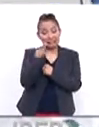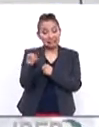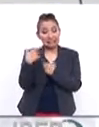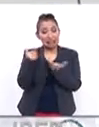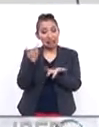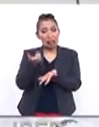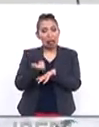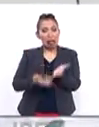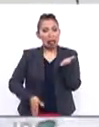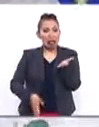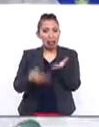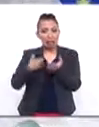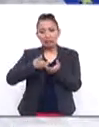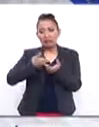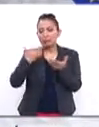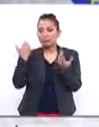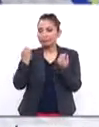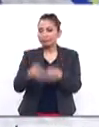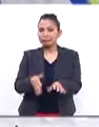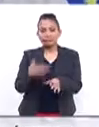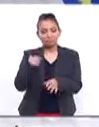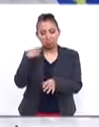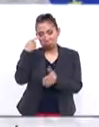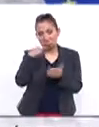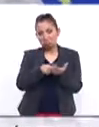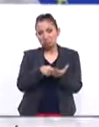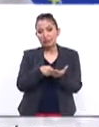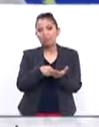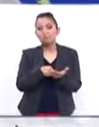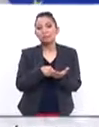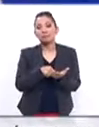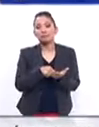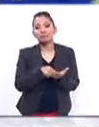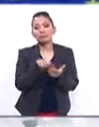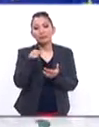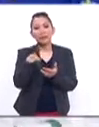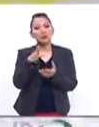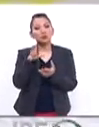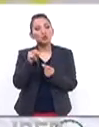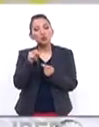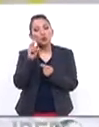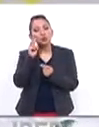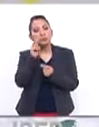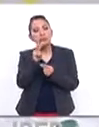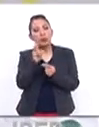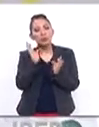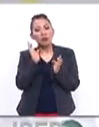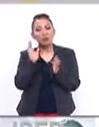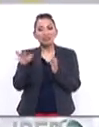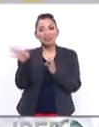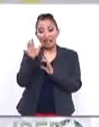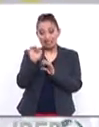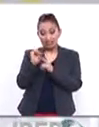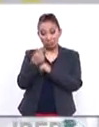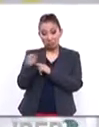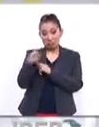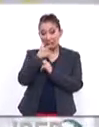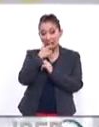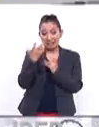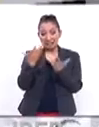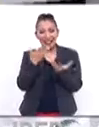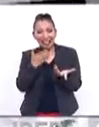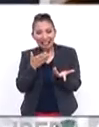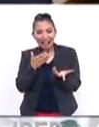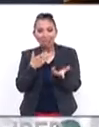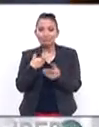son costos que hay que pagar. Y en ese sentido, me parece que no se ve muy cómoda ya la situación para Reino Unido.